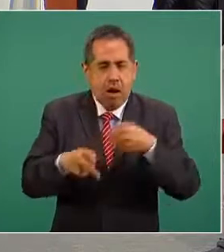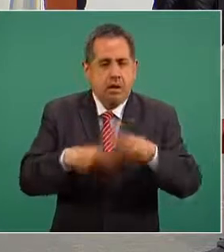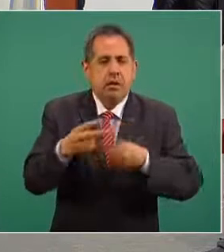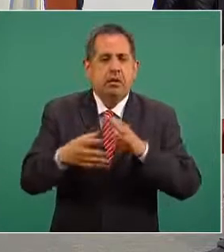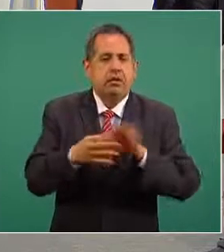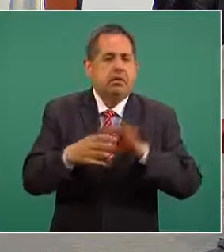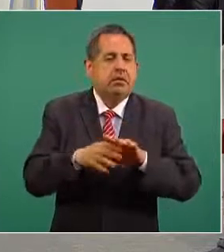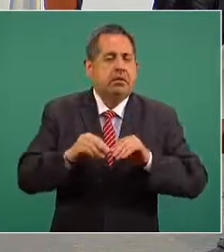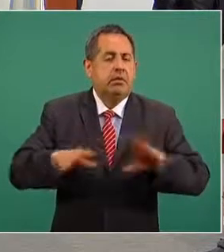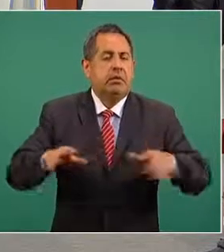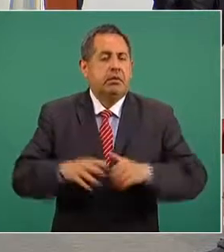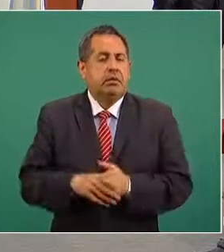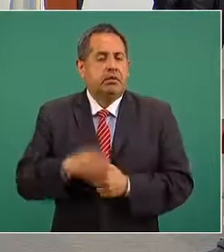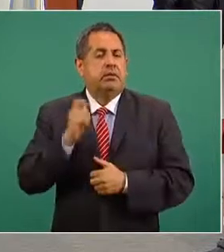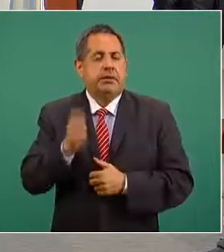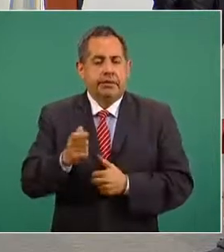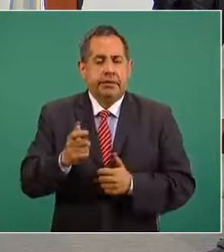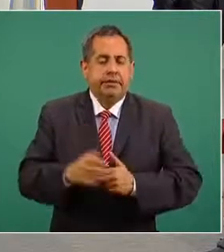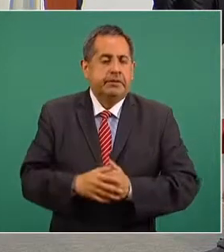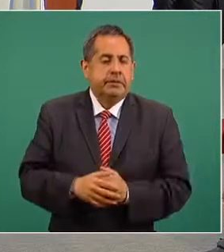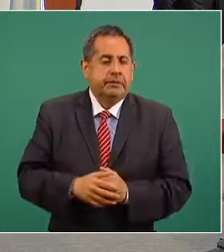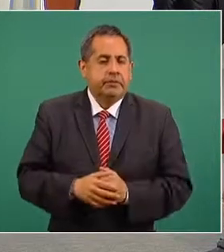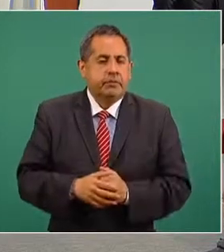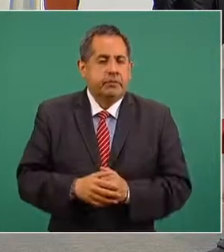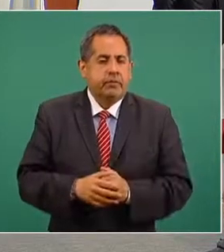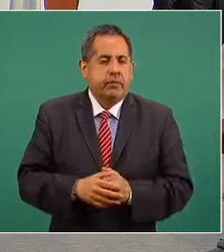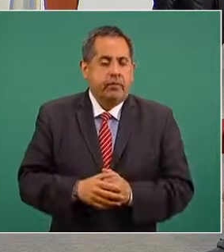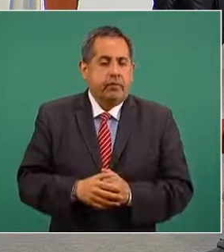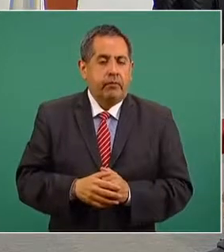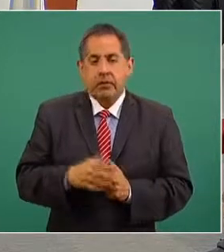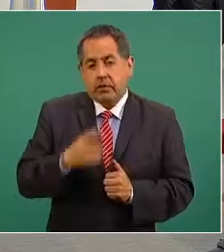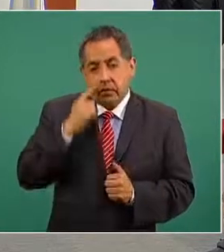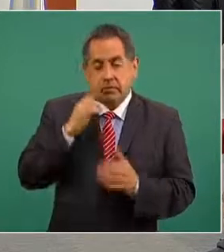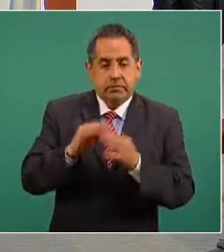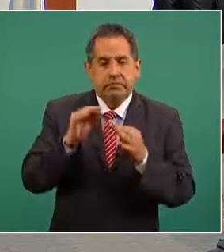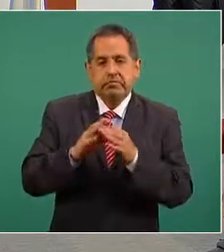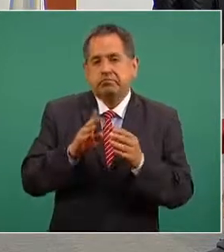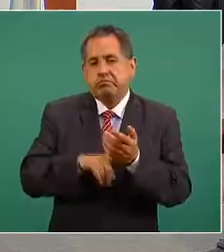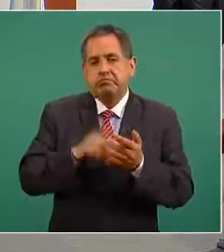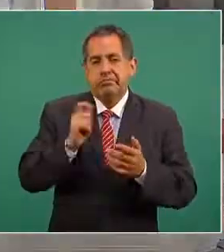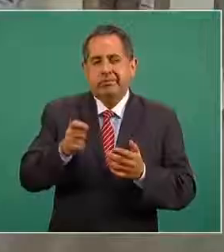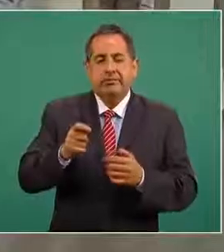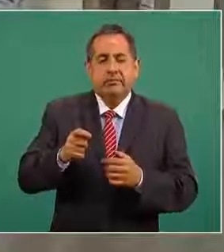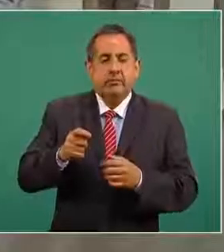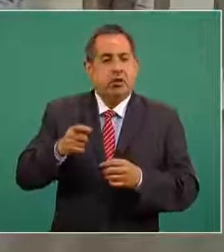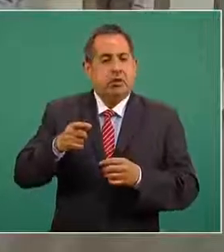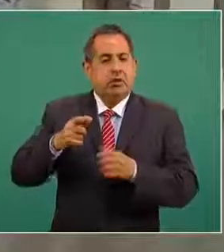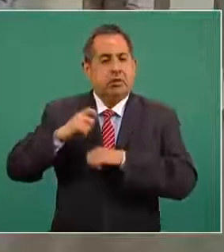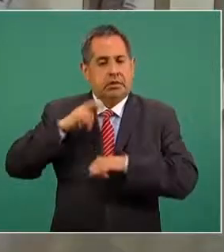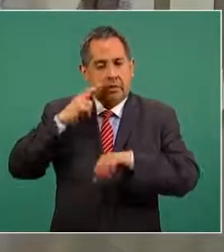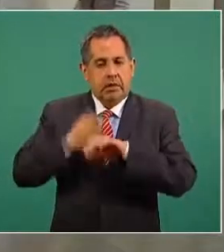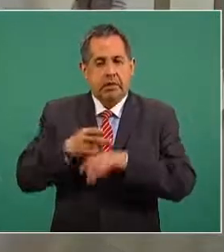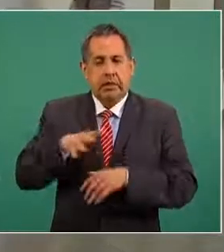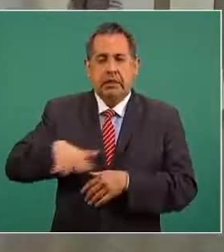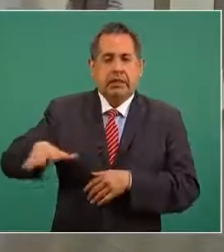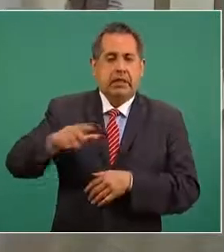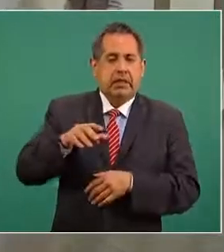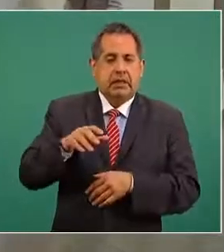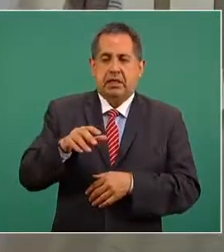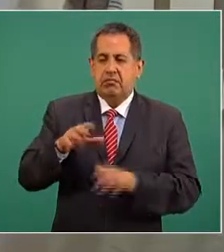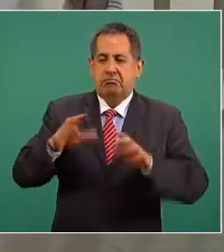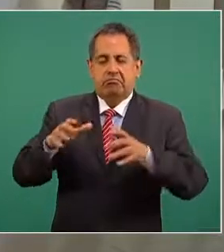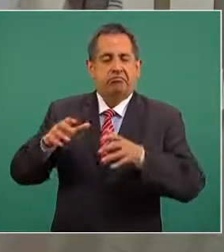qué sigue todo esto lo está manejando el sector salud